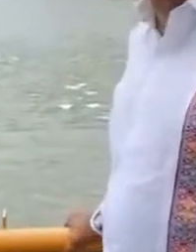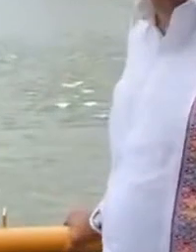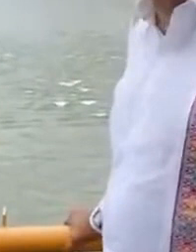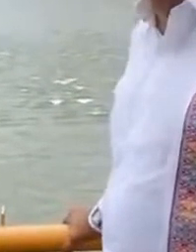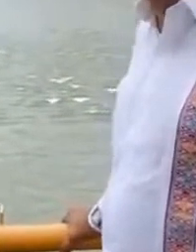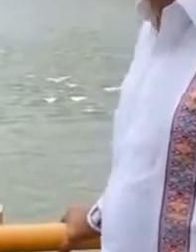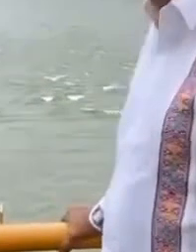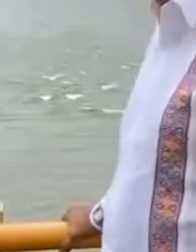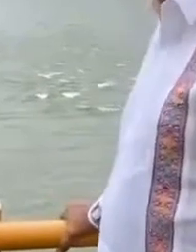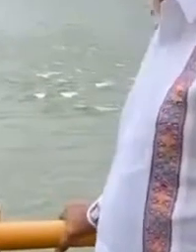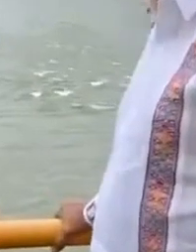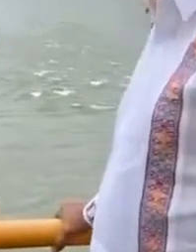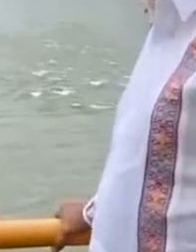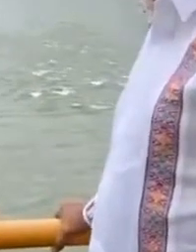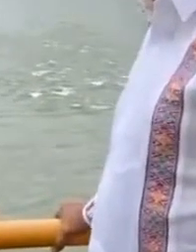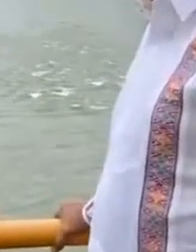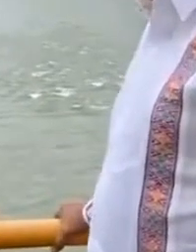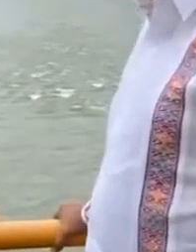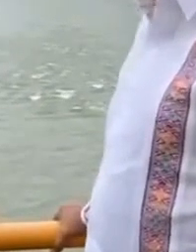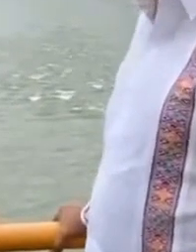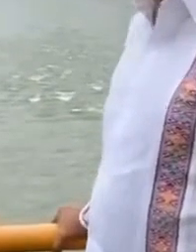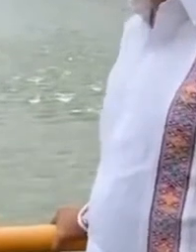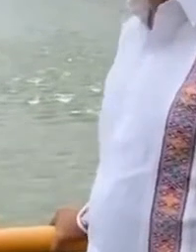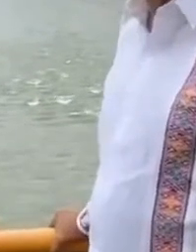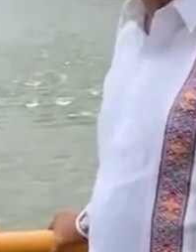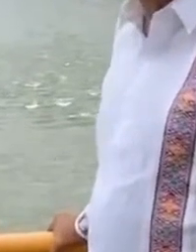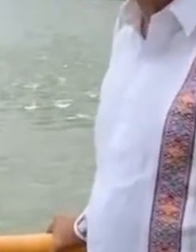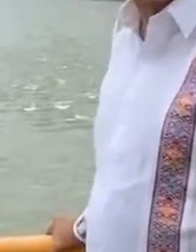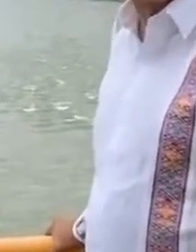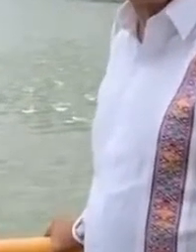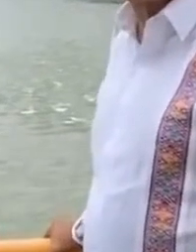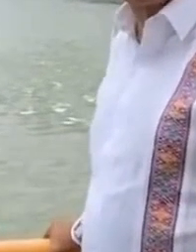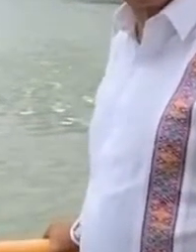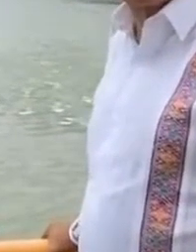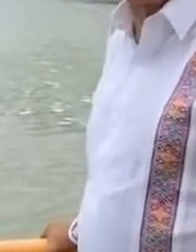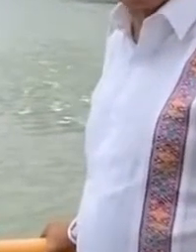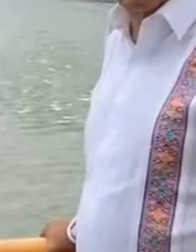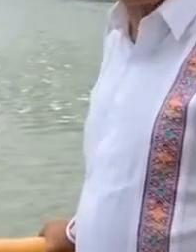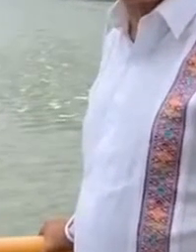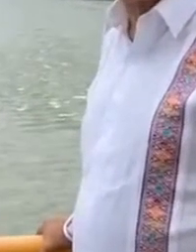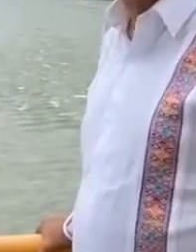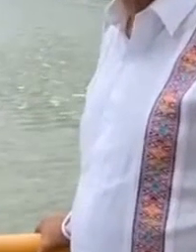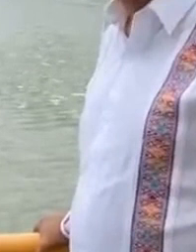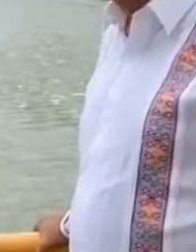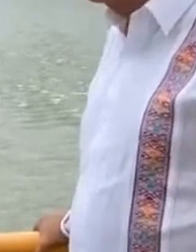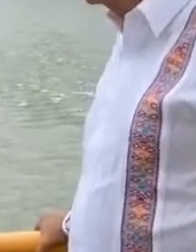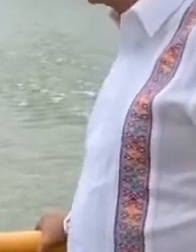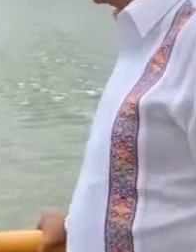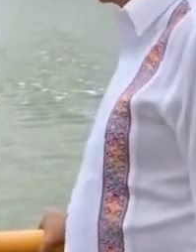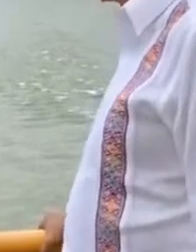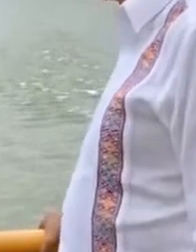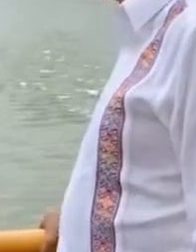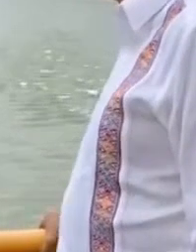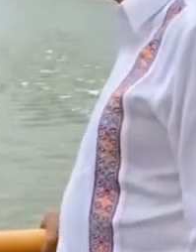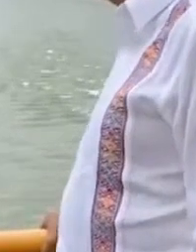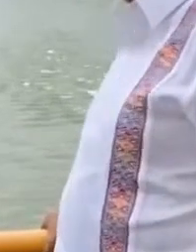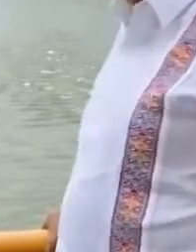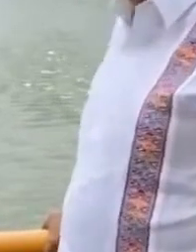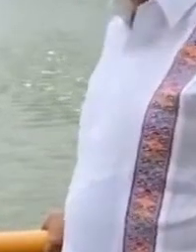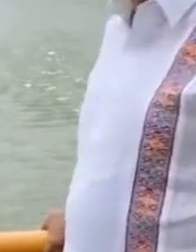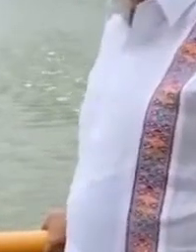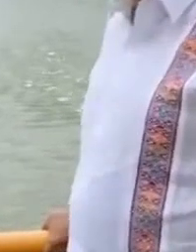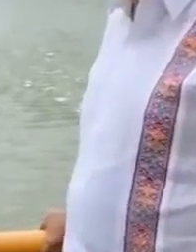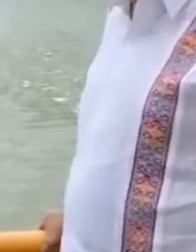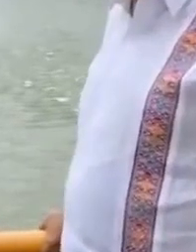Traen desde Estados Unidos la gasolina y nos las venden a nosotros. Y dejan de comprar a Pemex. Y es gasolina robada. Que quede